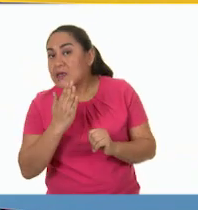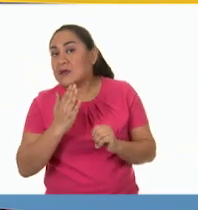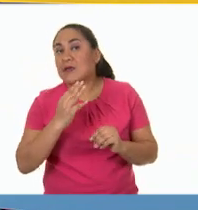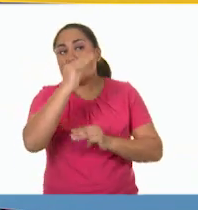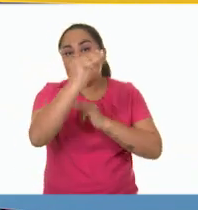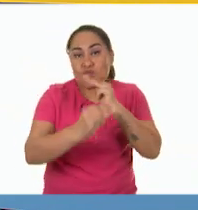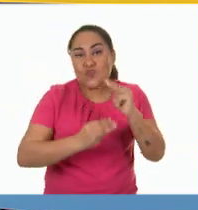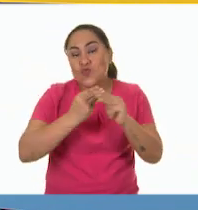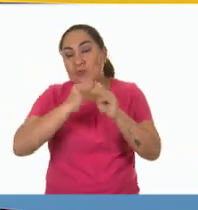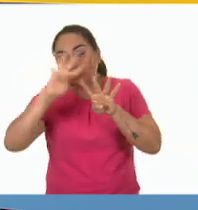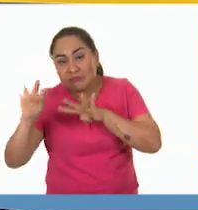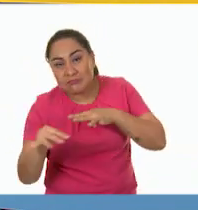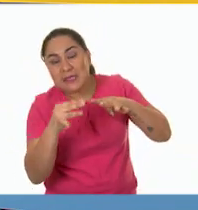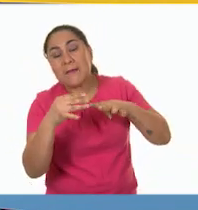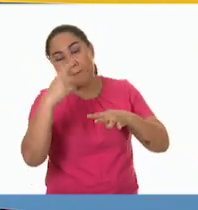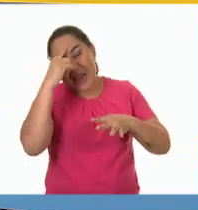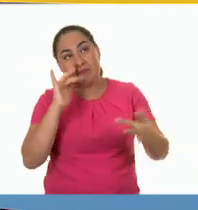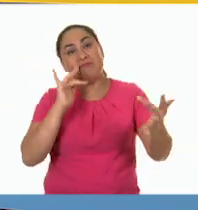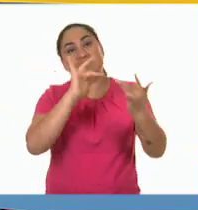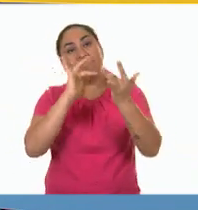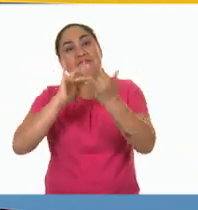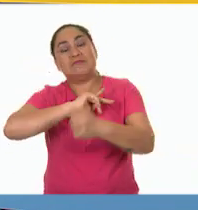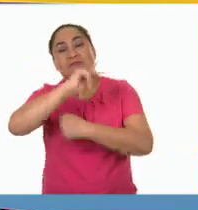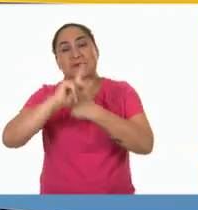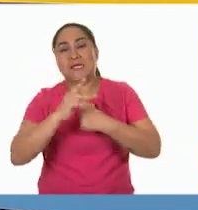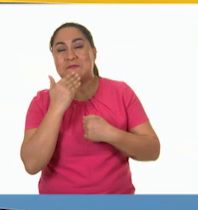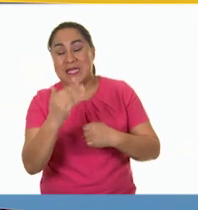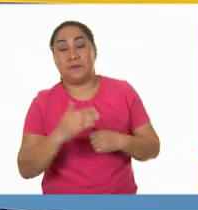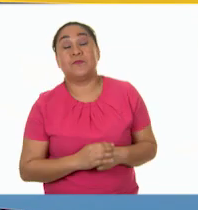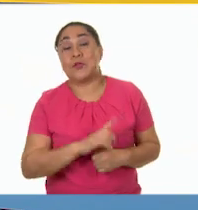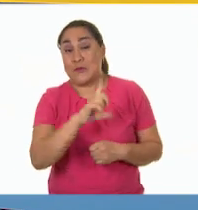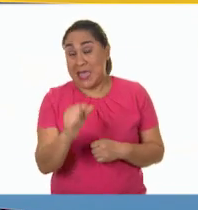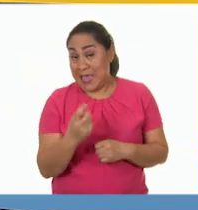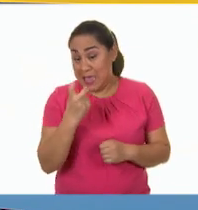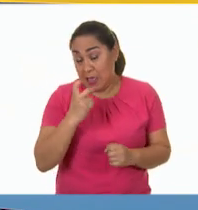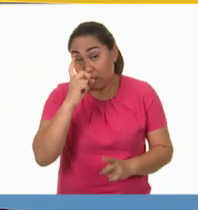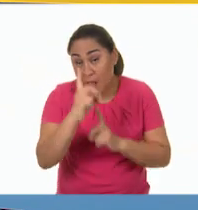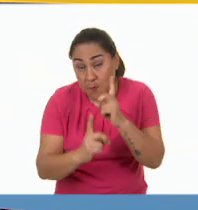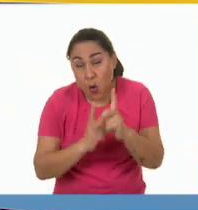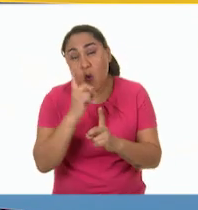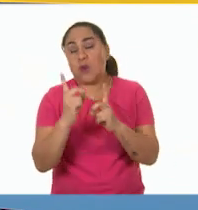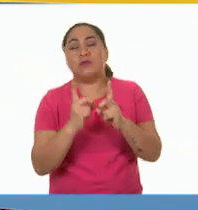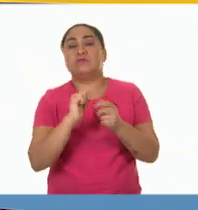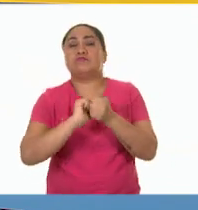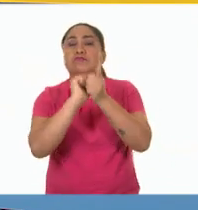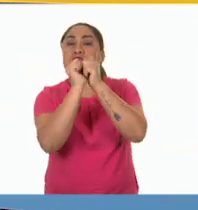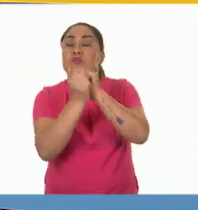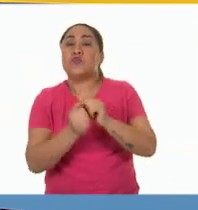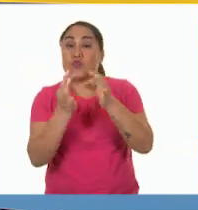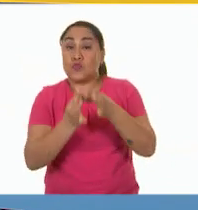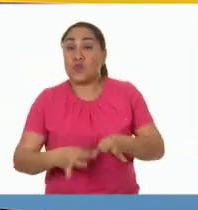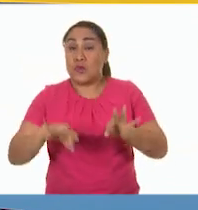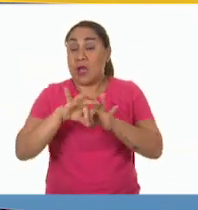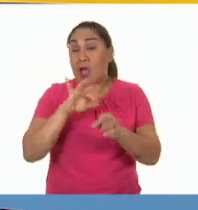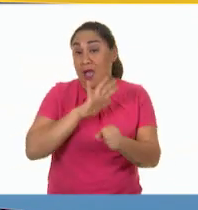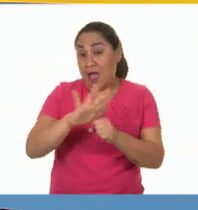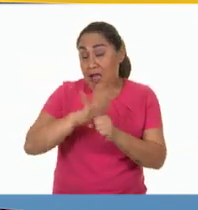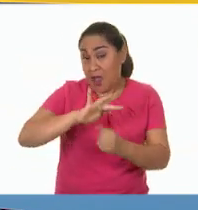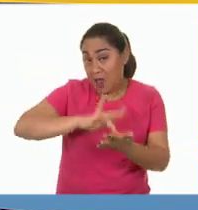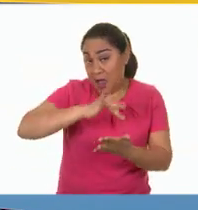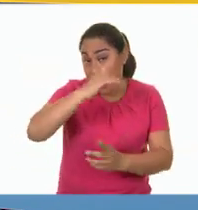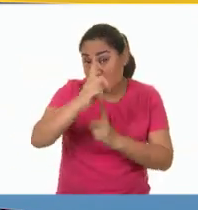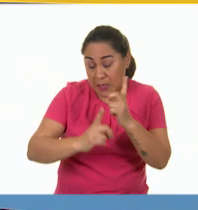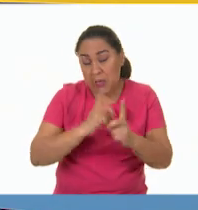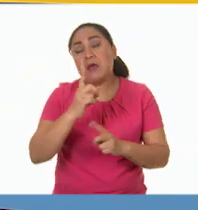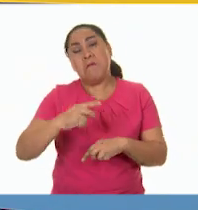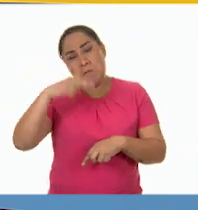relaciones con el extranjero. En este esfuerzo, los deportes desempeñaban un papel muy importante, porque a través de ellos México